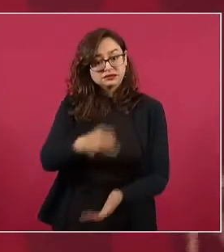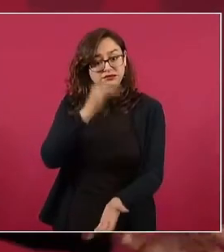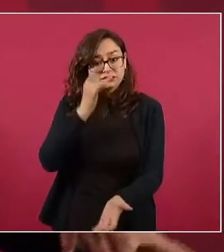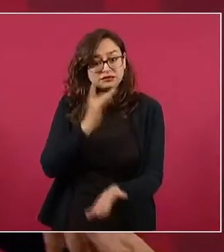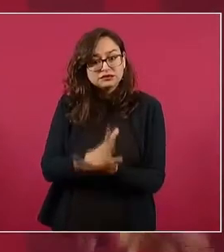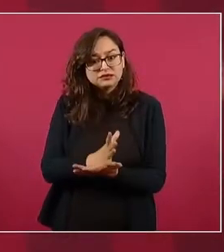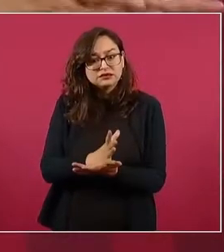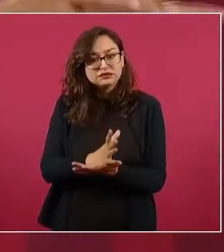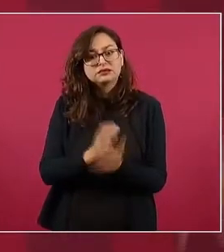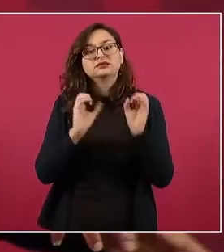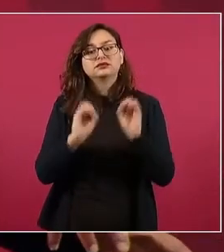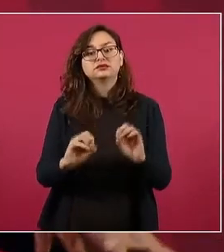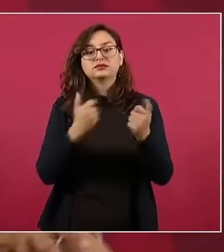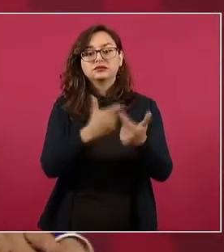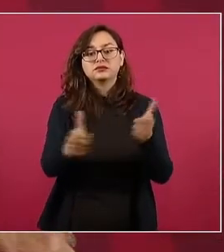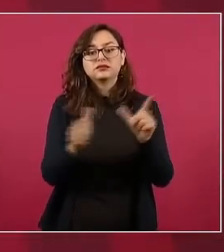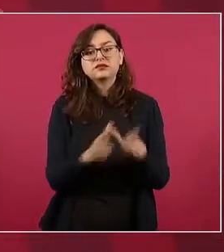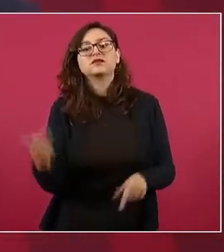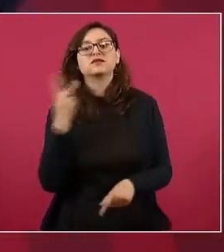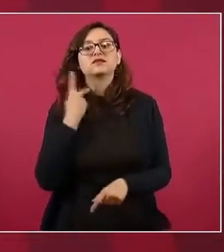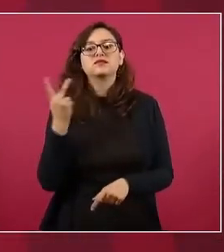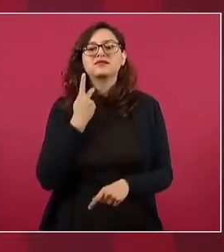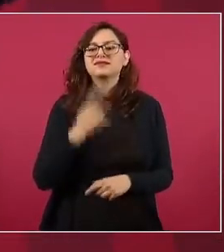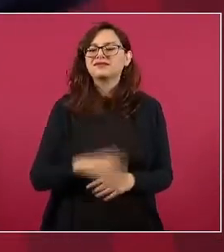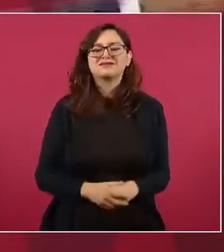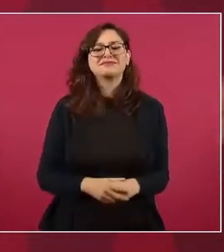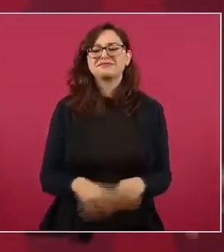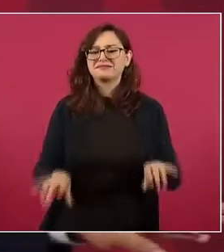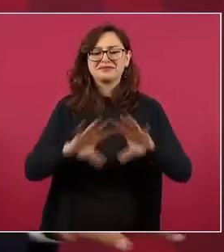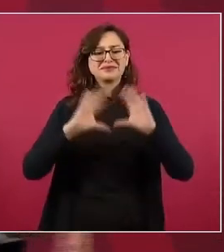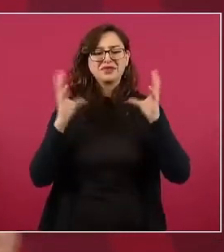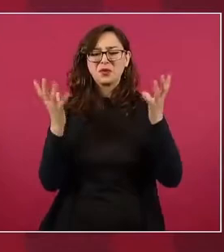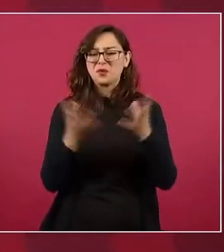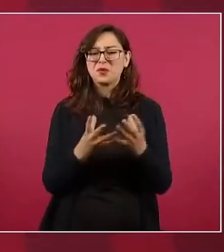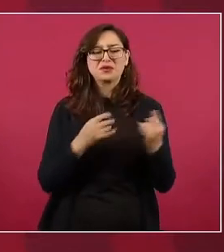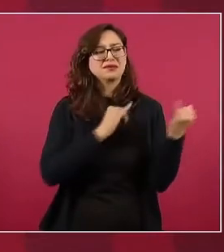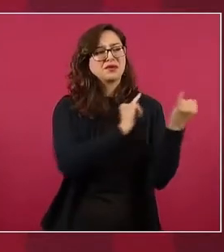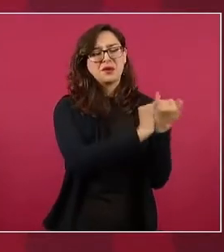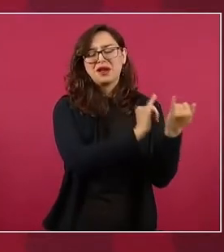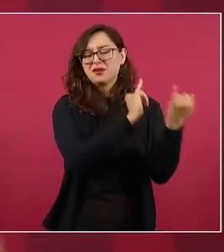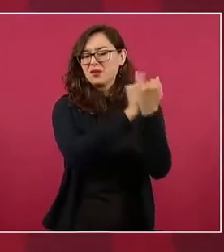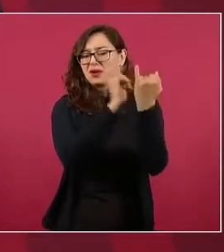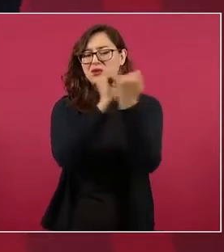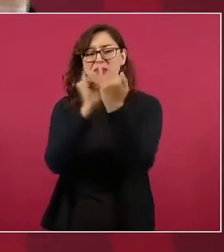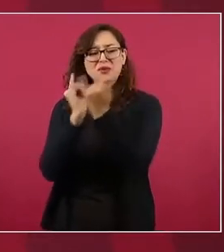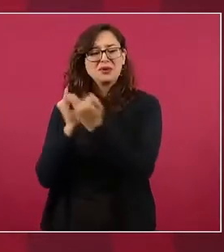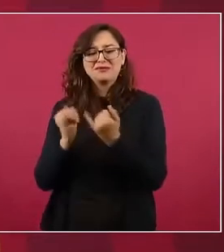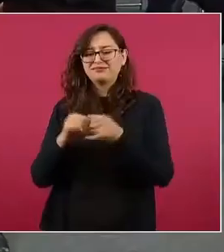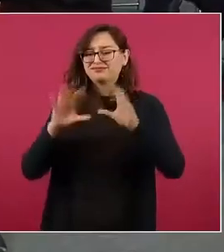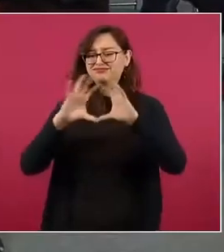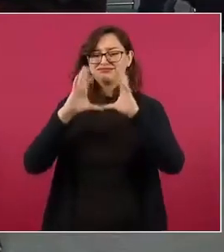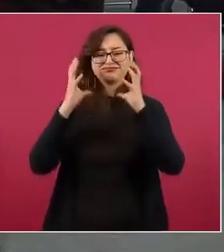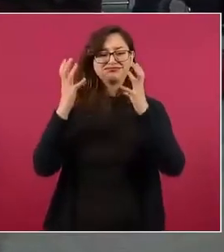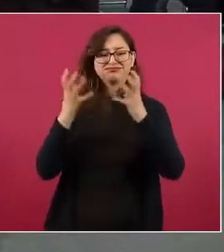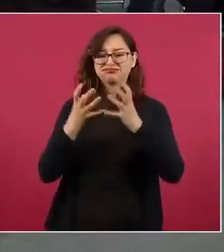con un partido, con una corriente. No, este es un asunto general, en todo el mundo